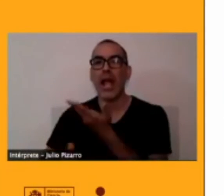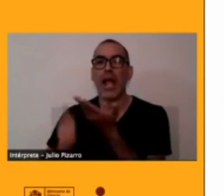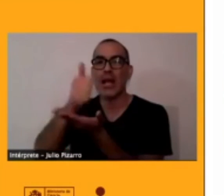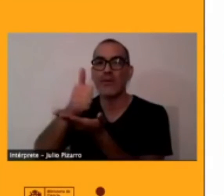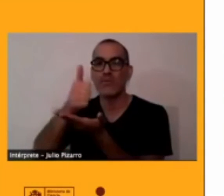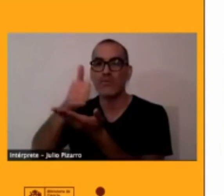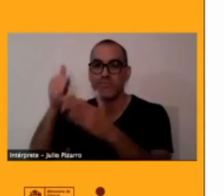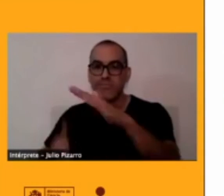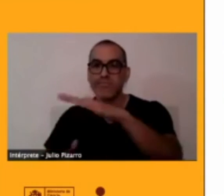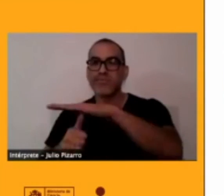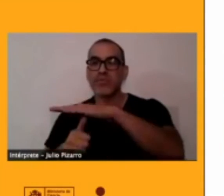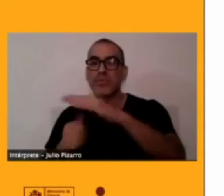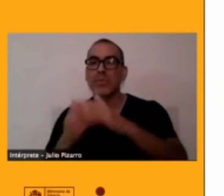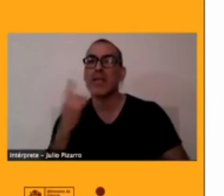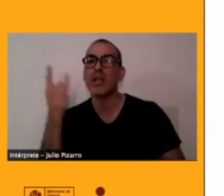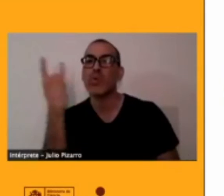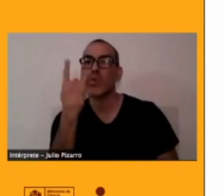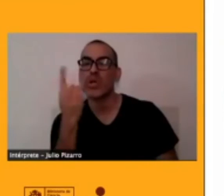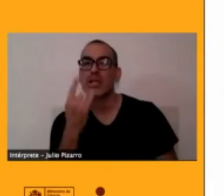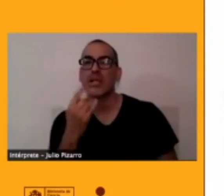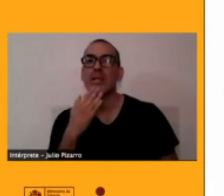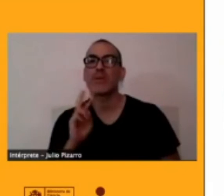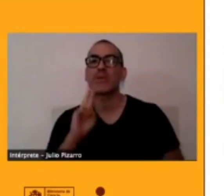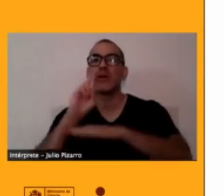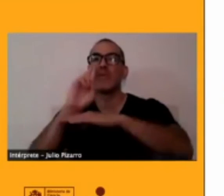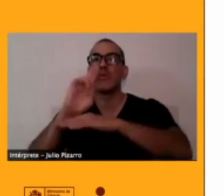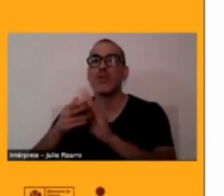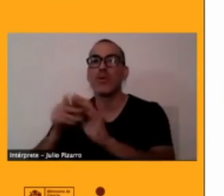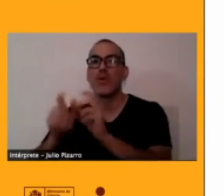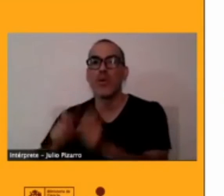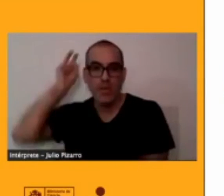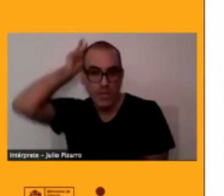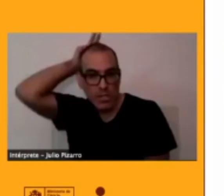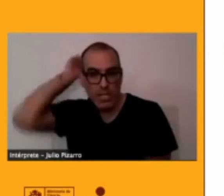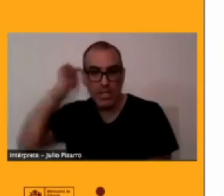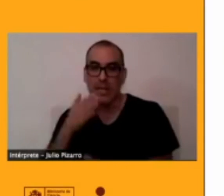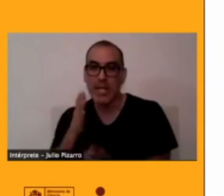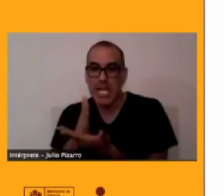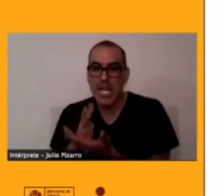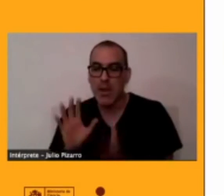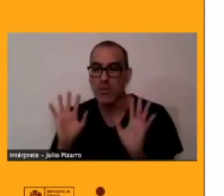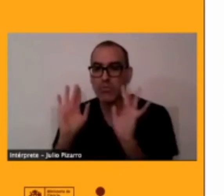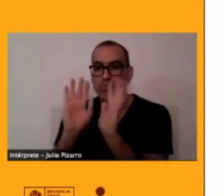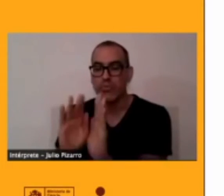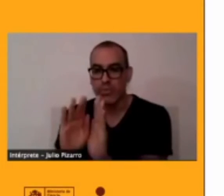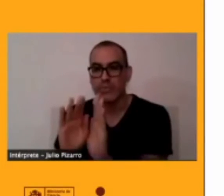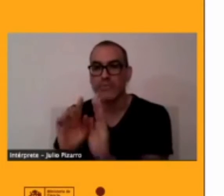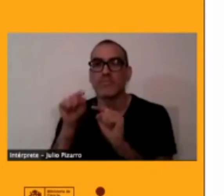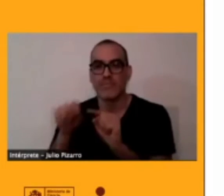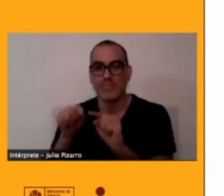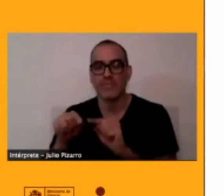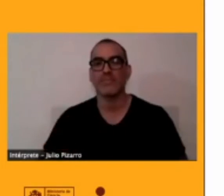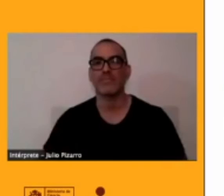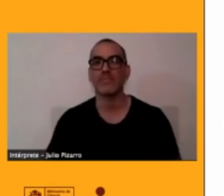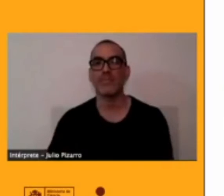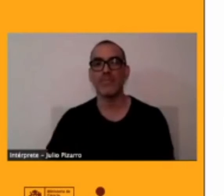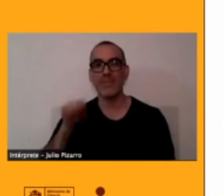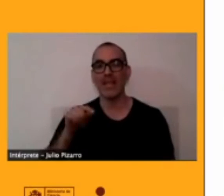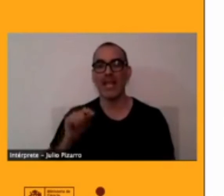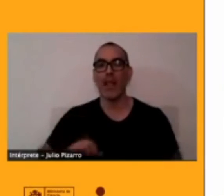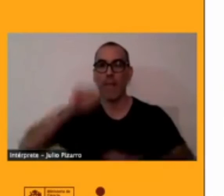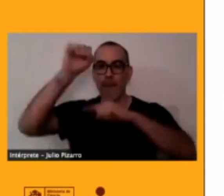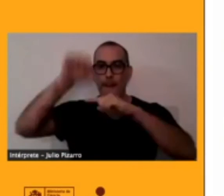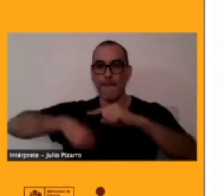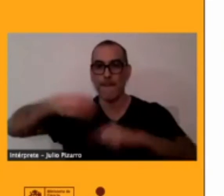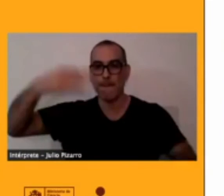representantes de las comunidades indígenas y de escuelas también. Eso fue ratificado y hasta el día de